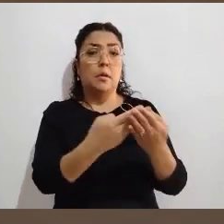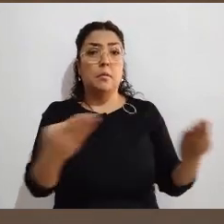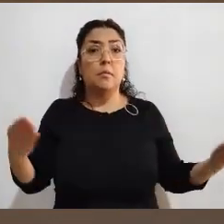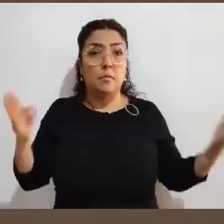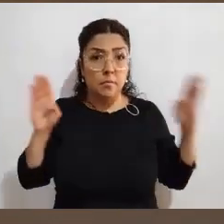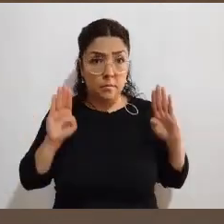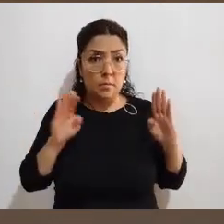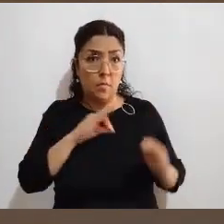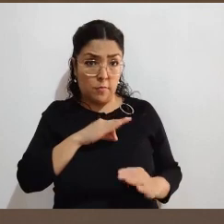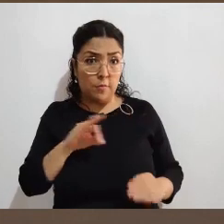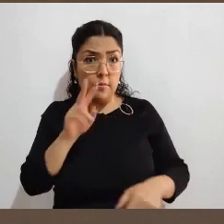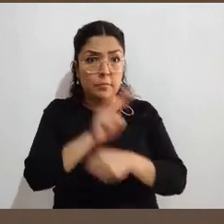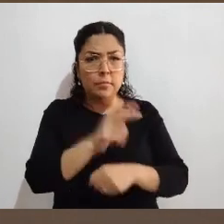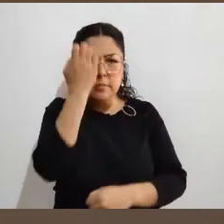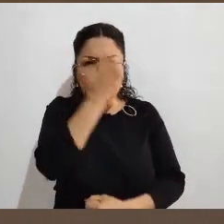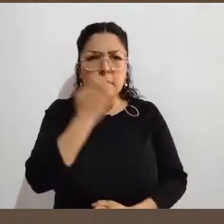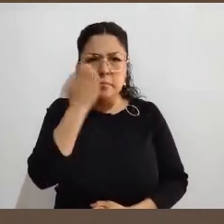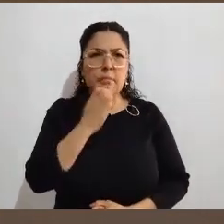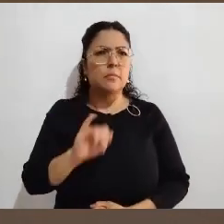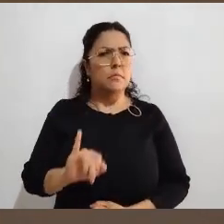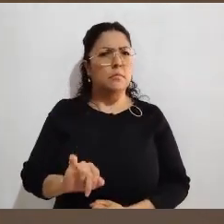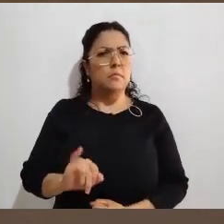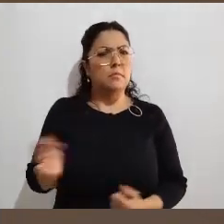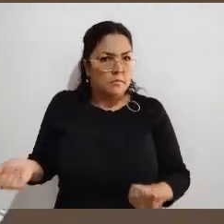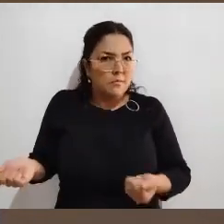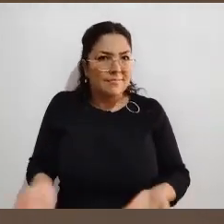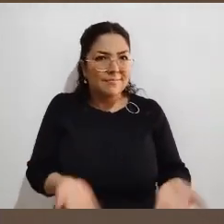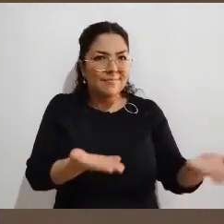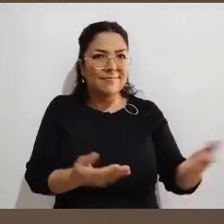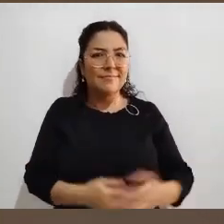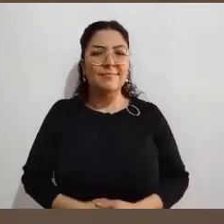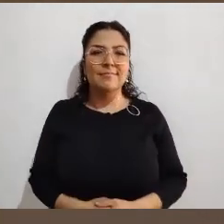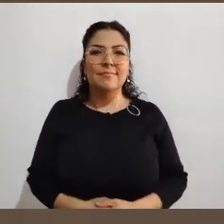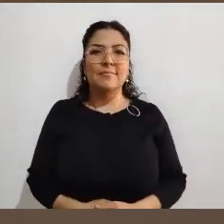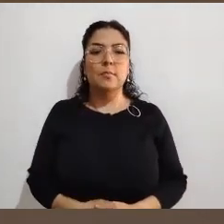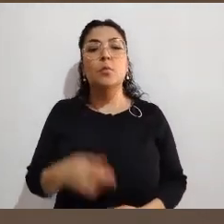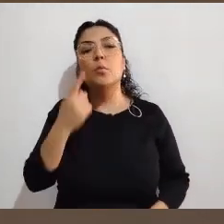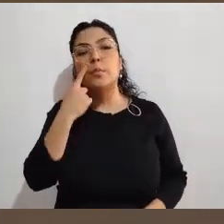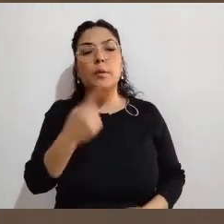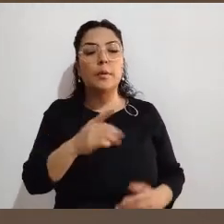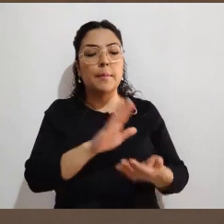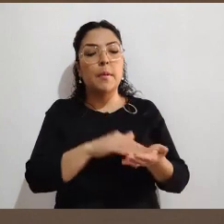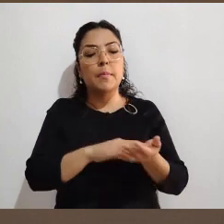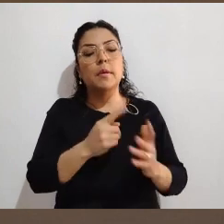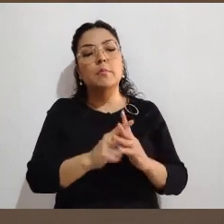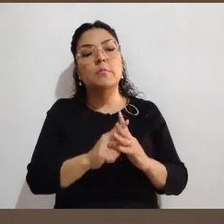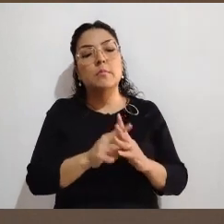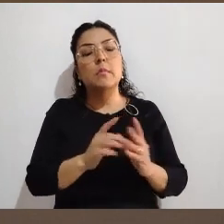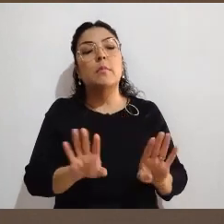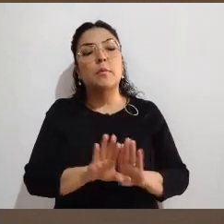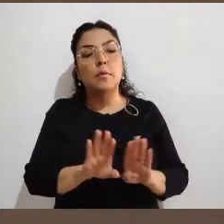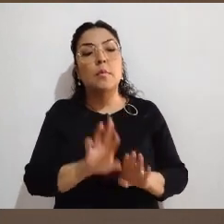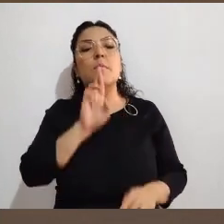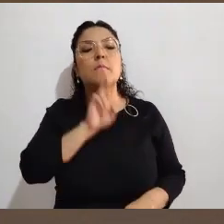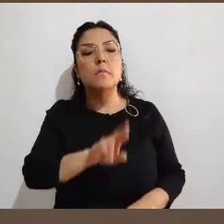lo desea. Puede presenciar el escrutinio y cómputo, ver cómo se cuentan las boletas, ver cómo salen los resultados y